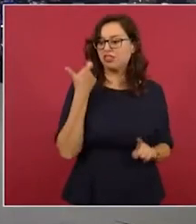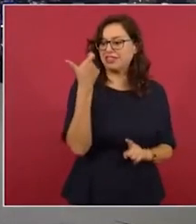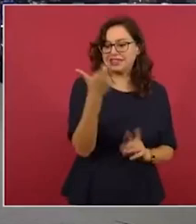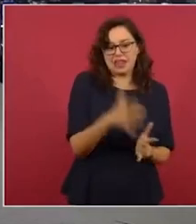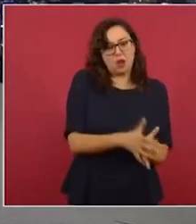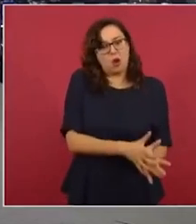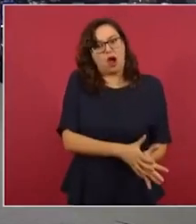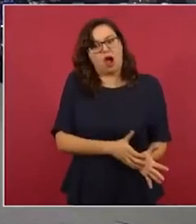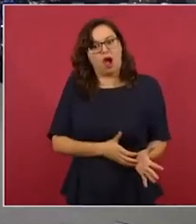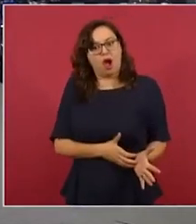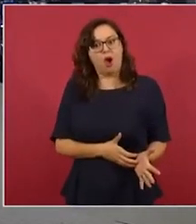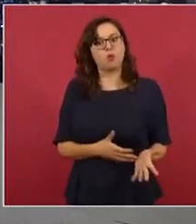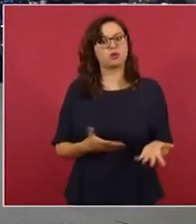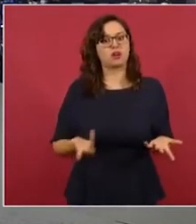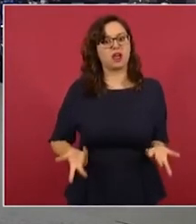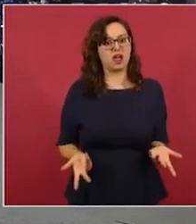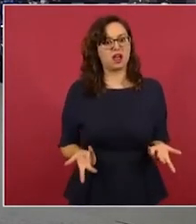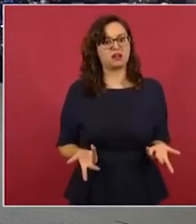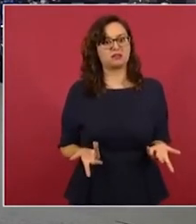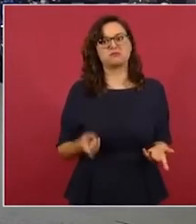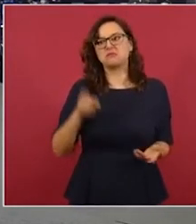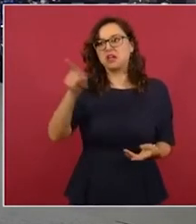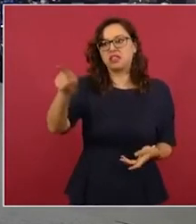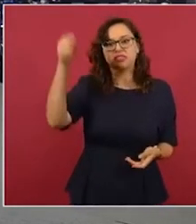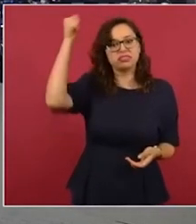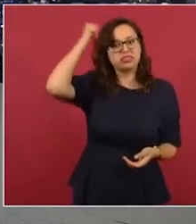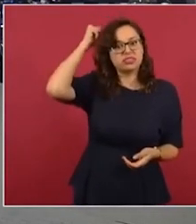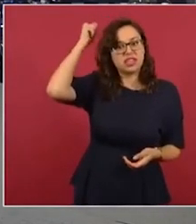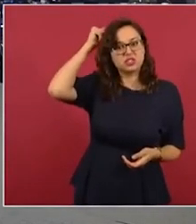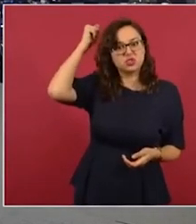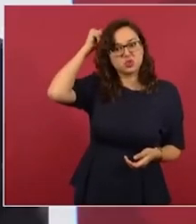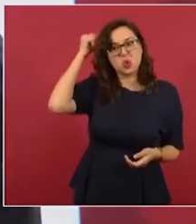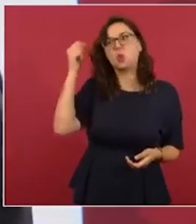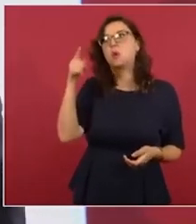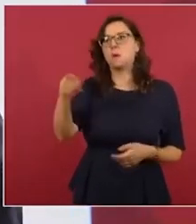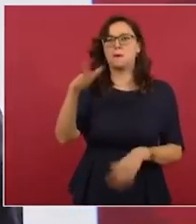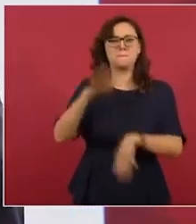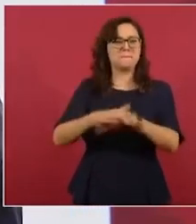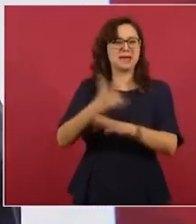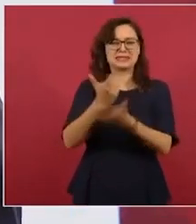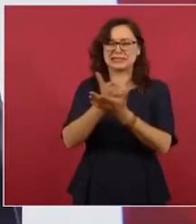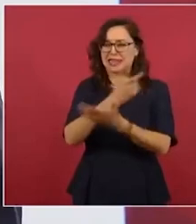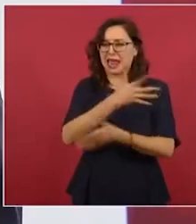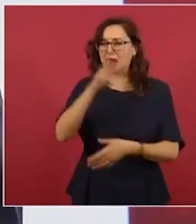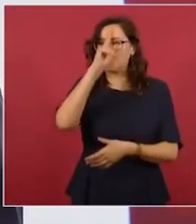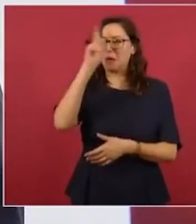millones de pesos a las empresas, a las que no se les quedó a deber un centavo,